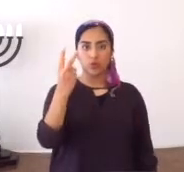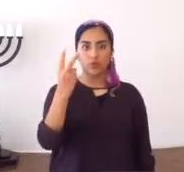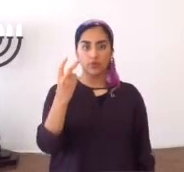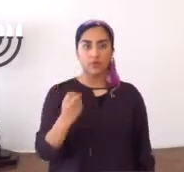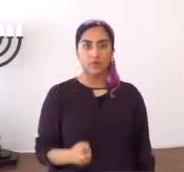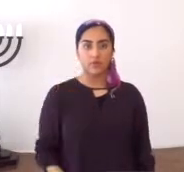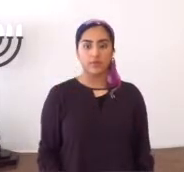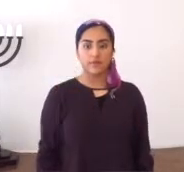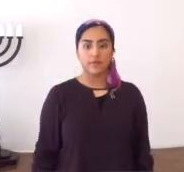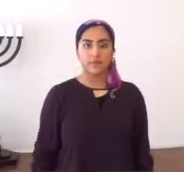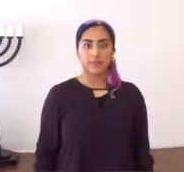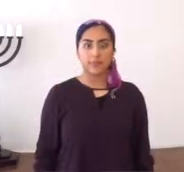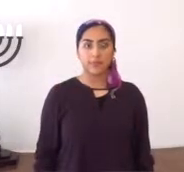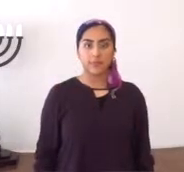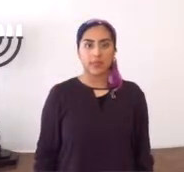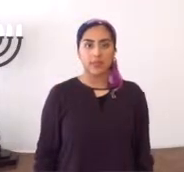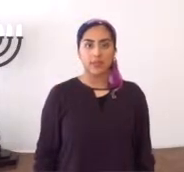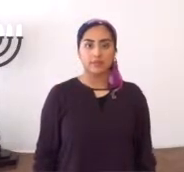12,